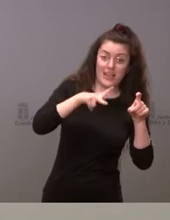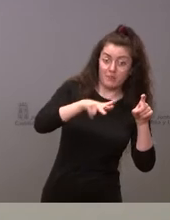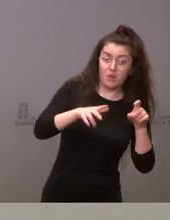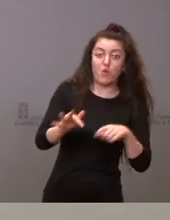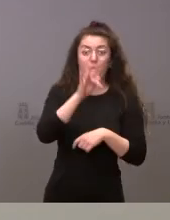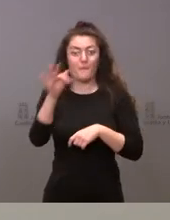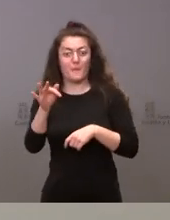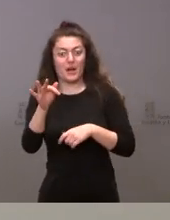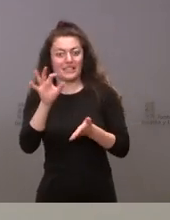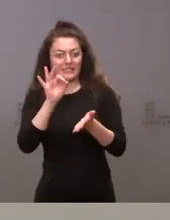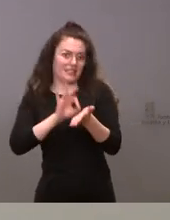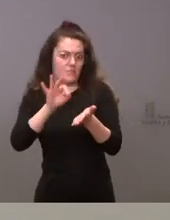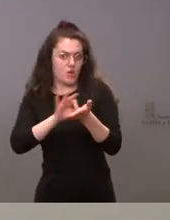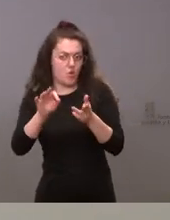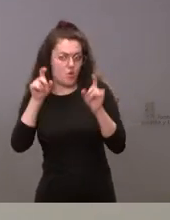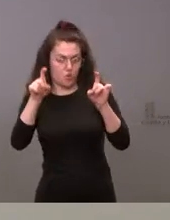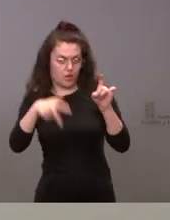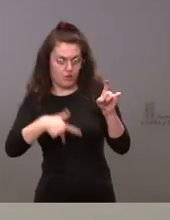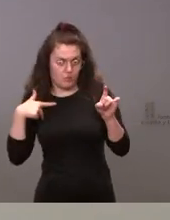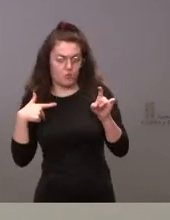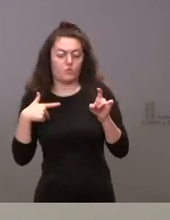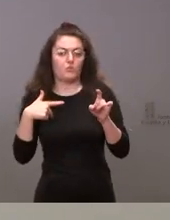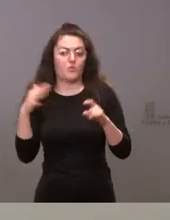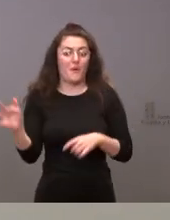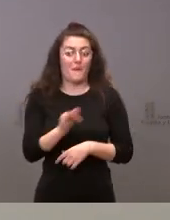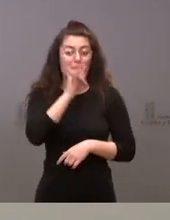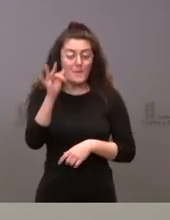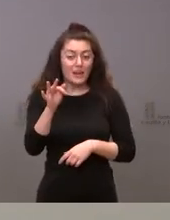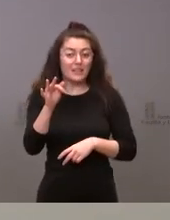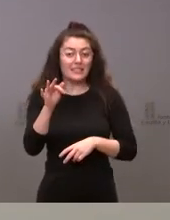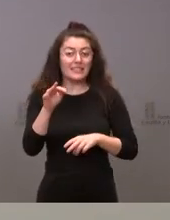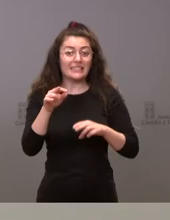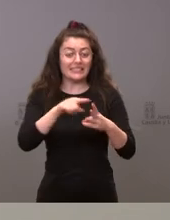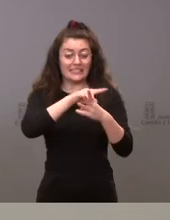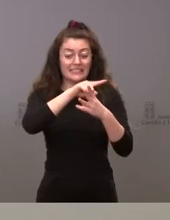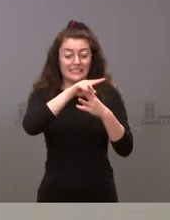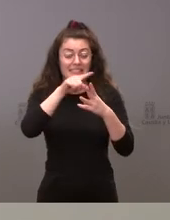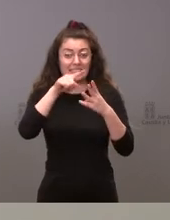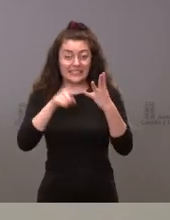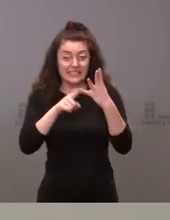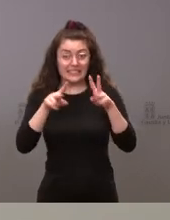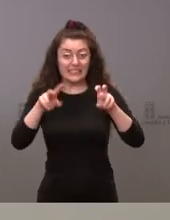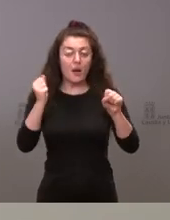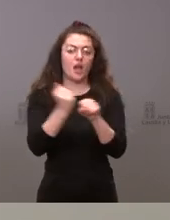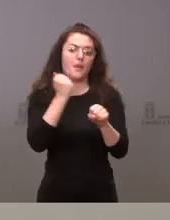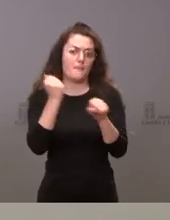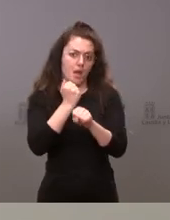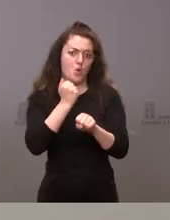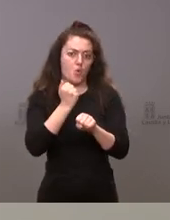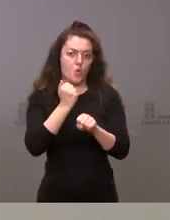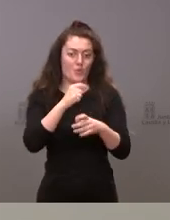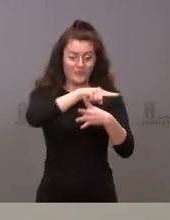servicio educativo y lo que tenga que ver con el acceso al empleo y las políticas activas de empleo son estas cuatro competencias